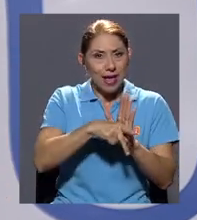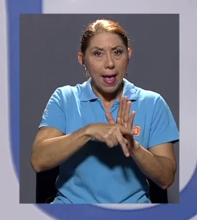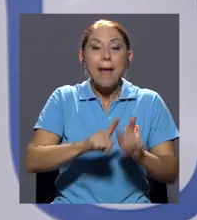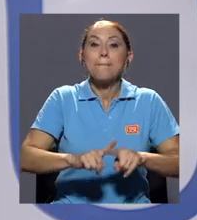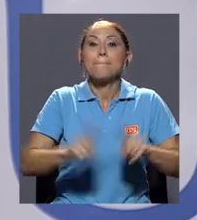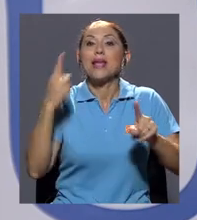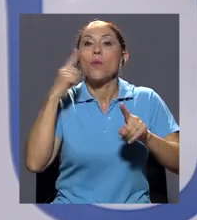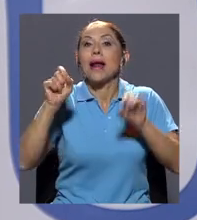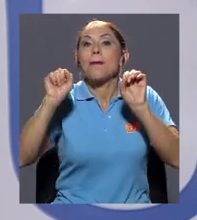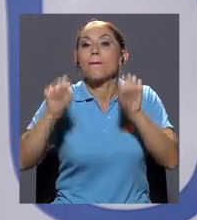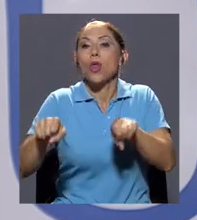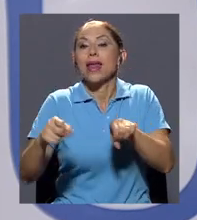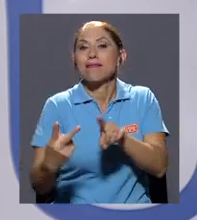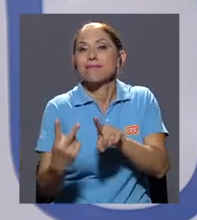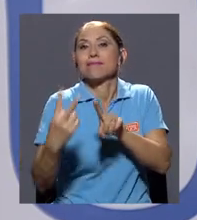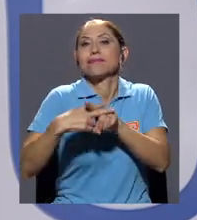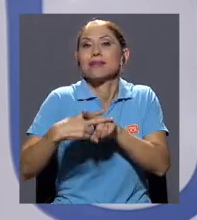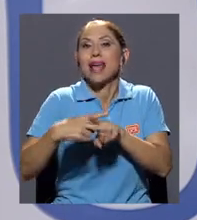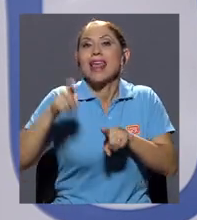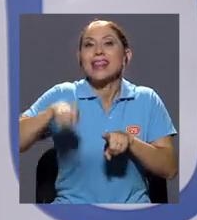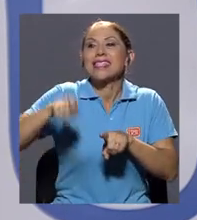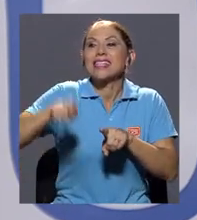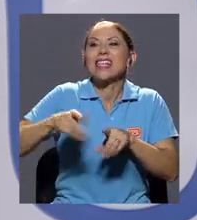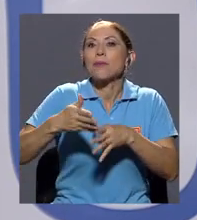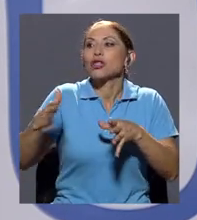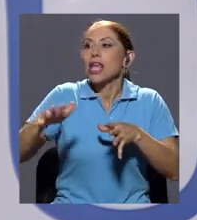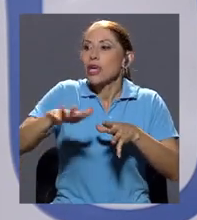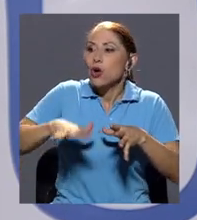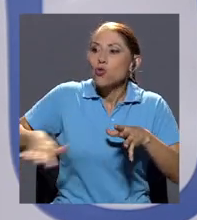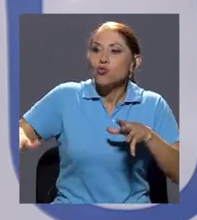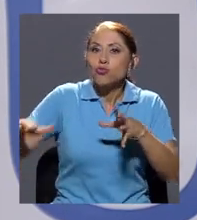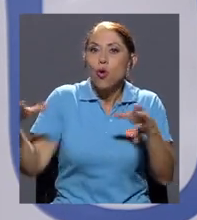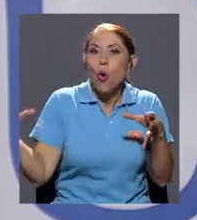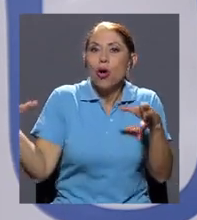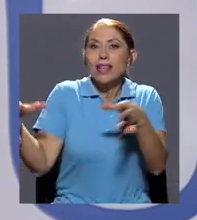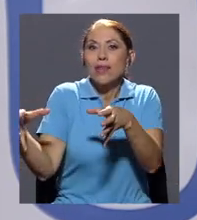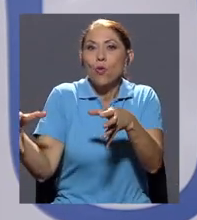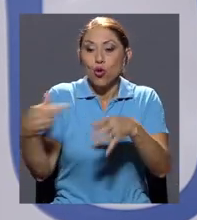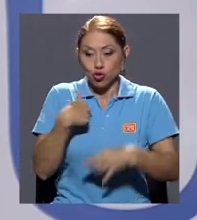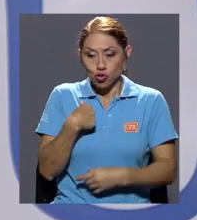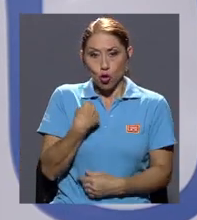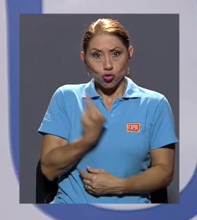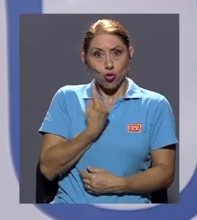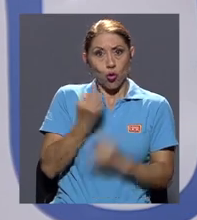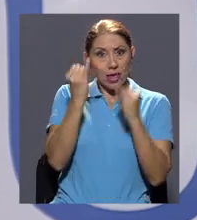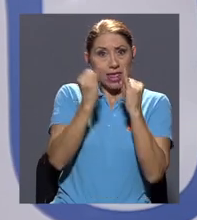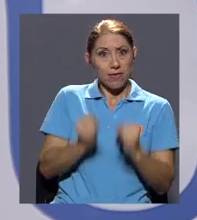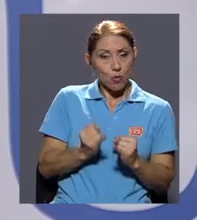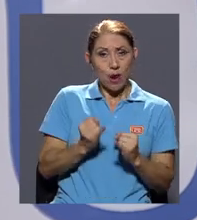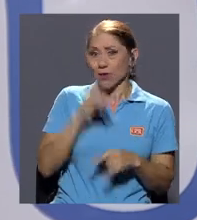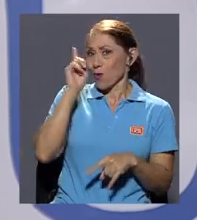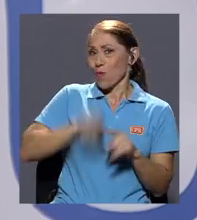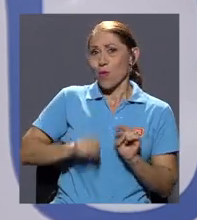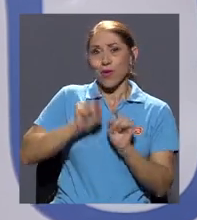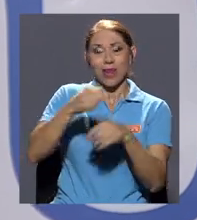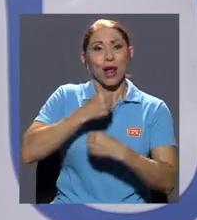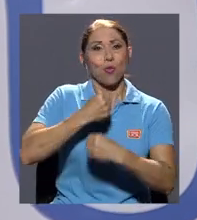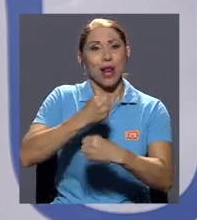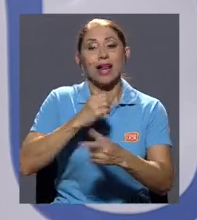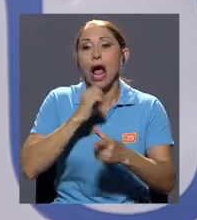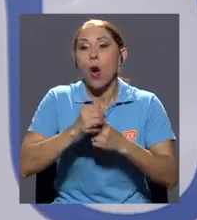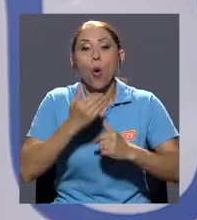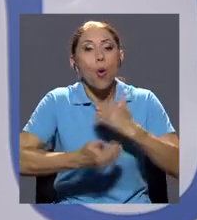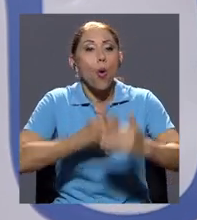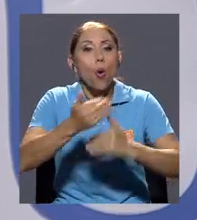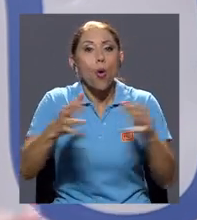ejercerlos necesitamos un sujeto colectivo. Individualmente yo no me puedo ir a huelga, ni puedo negociar una convención colectiva, ni plantear un procedimiento para